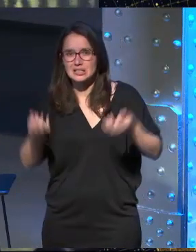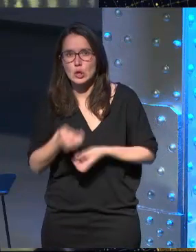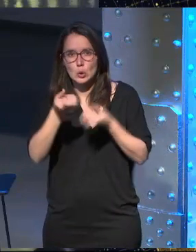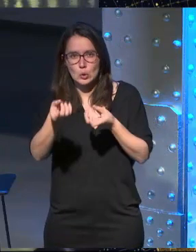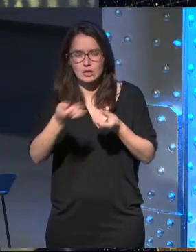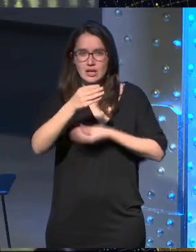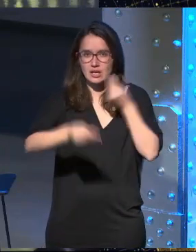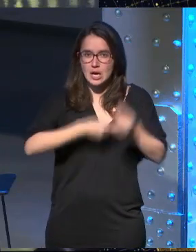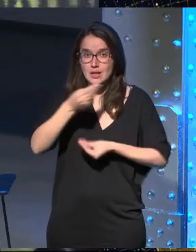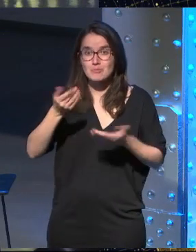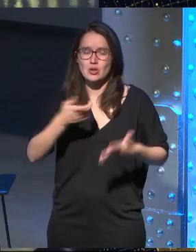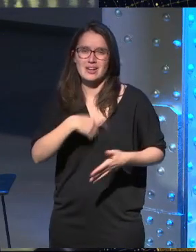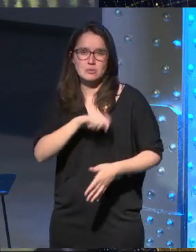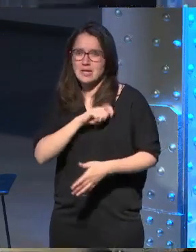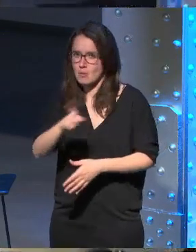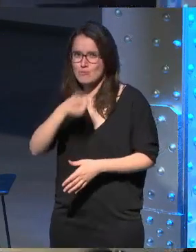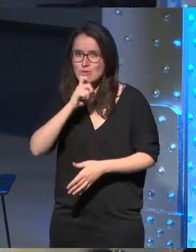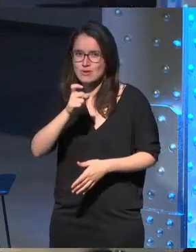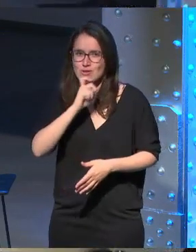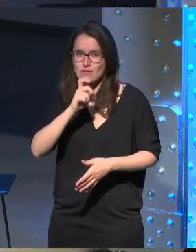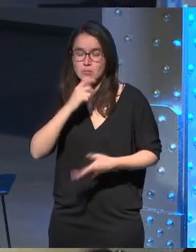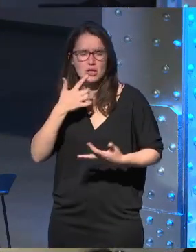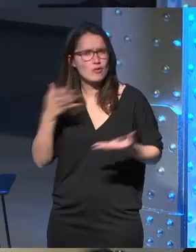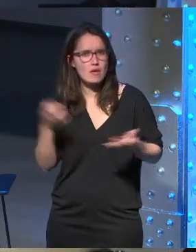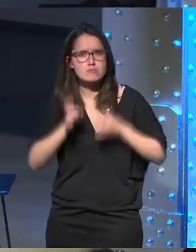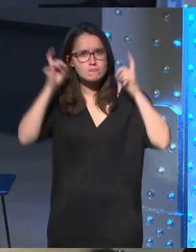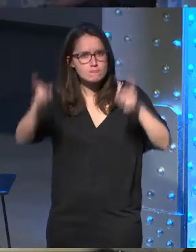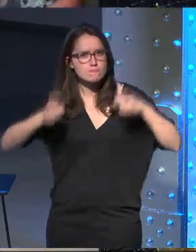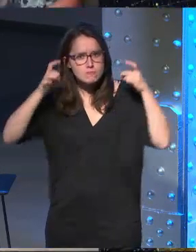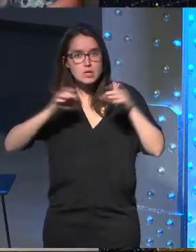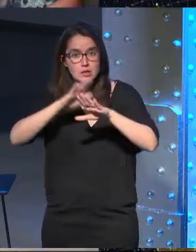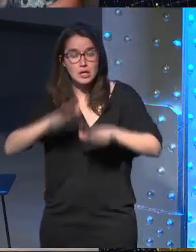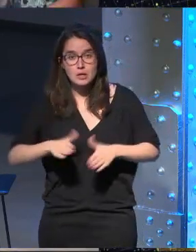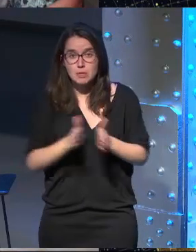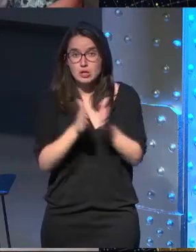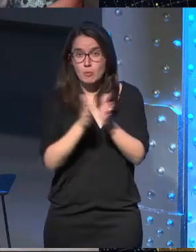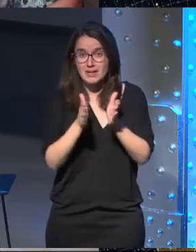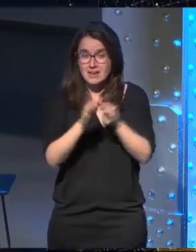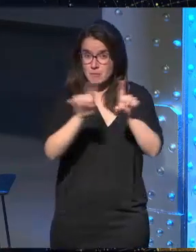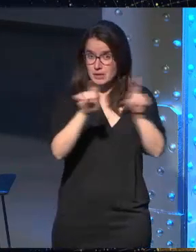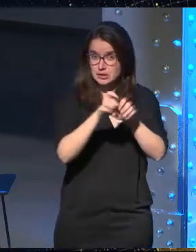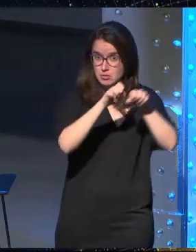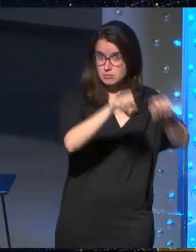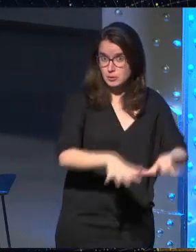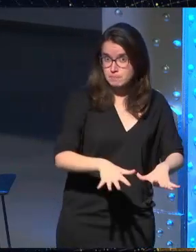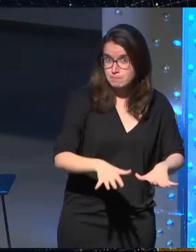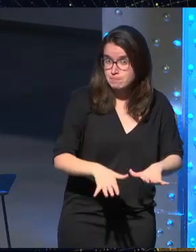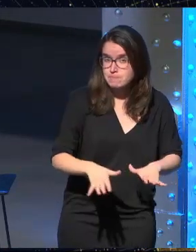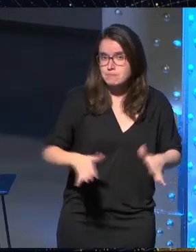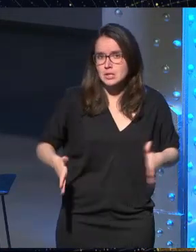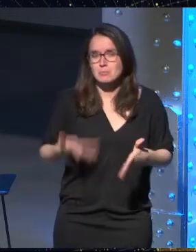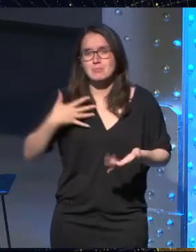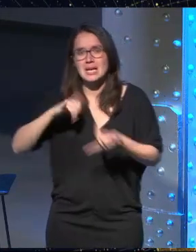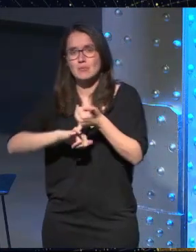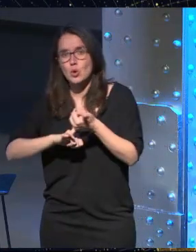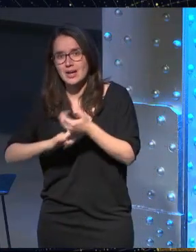que quería montar esto pero que en España era muy difícil y me dijo que tenía que perseverar así que lo que hice fue dejar mi compañía en que trabajaba y mi